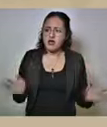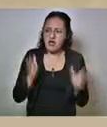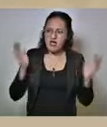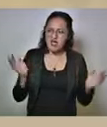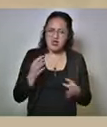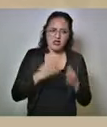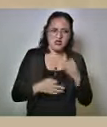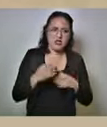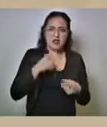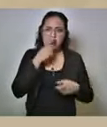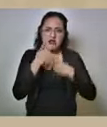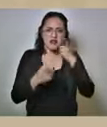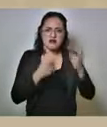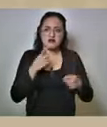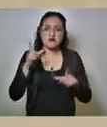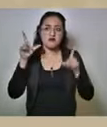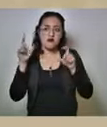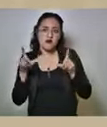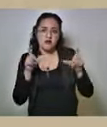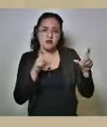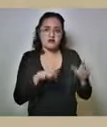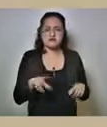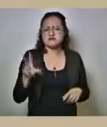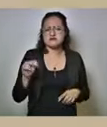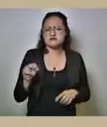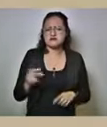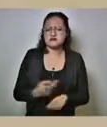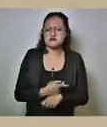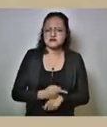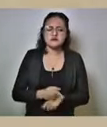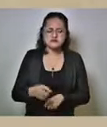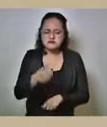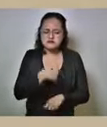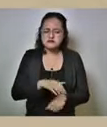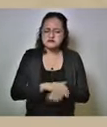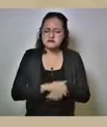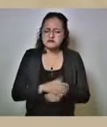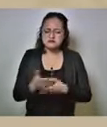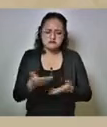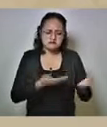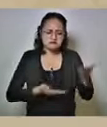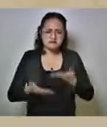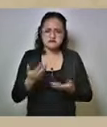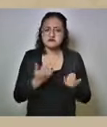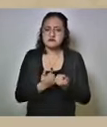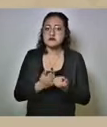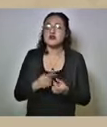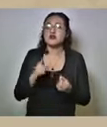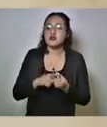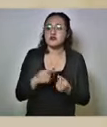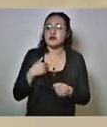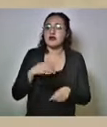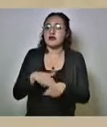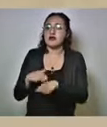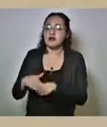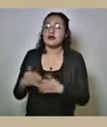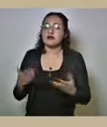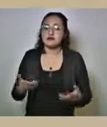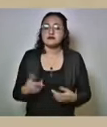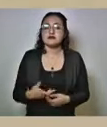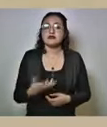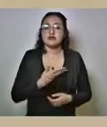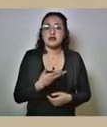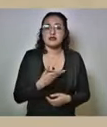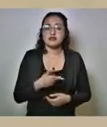no necesitamos tomarnos la foto ahí podemos y ahí es donde yo los llamo a que